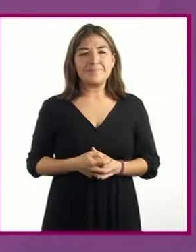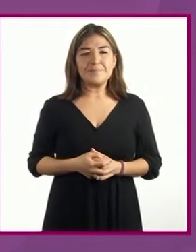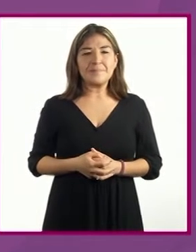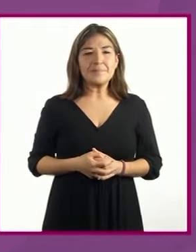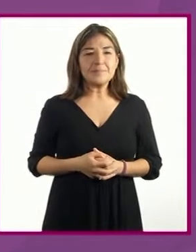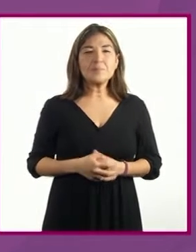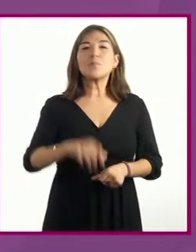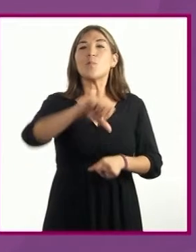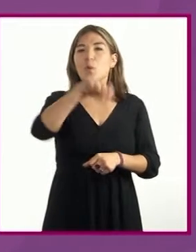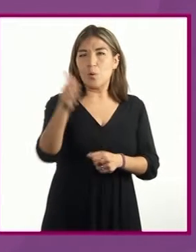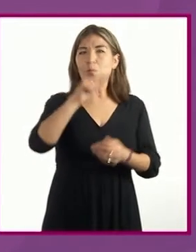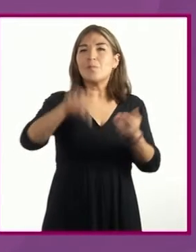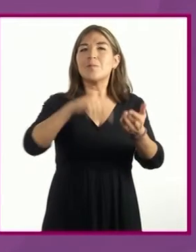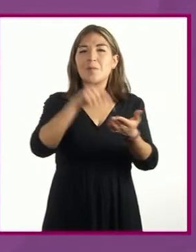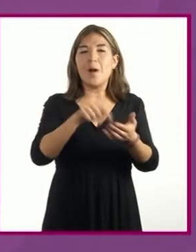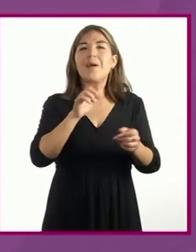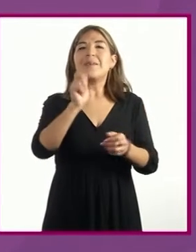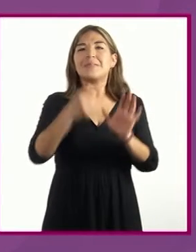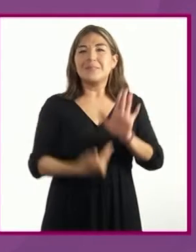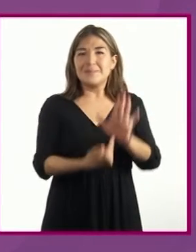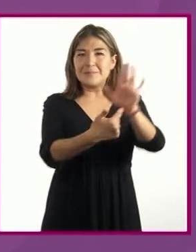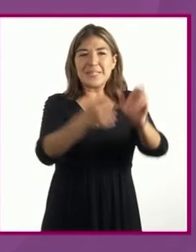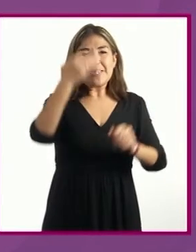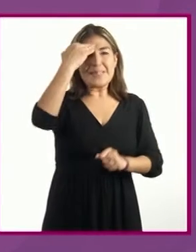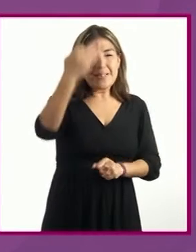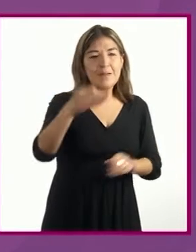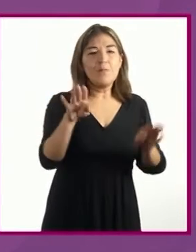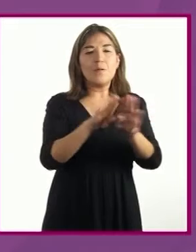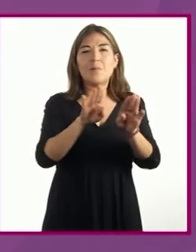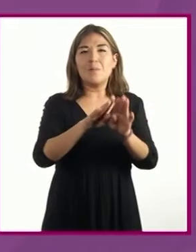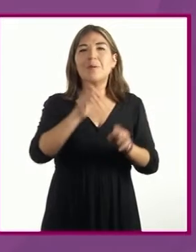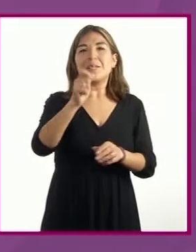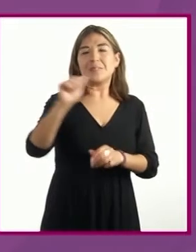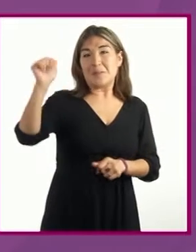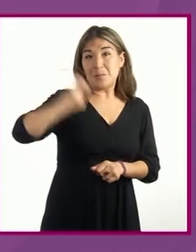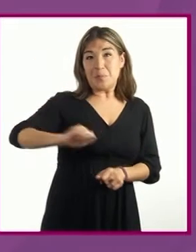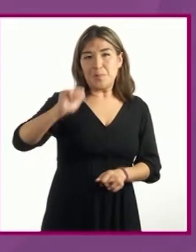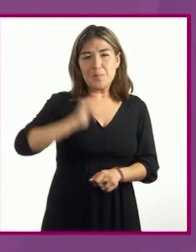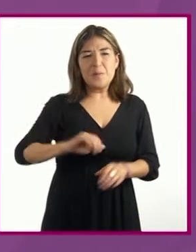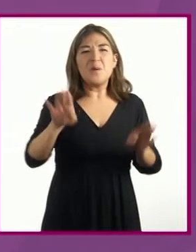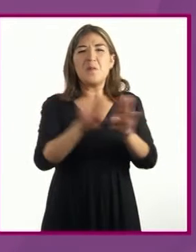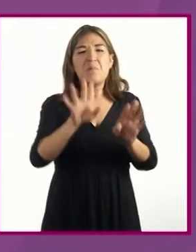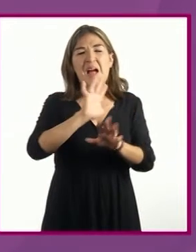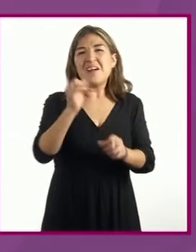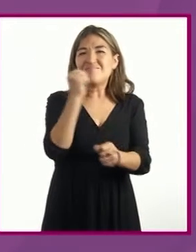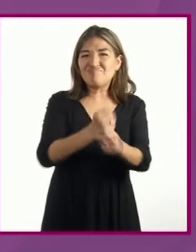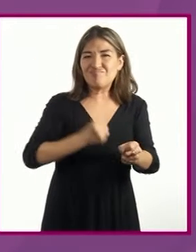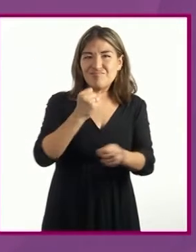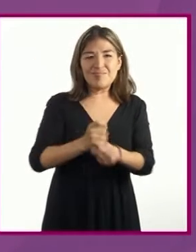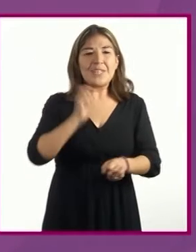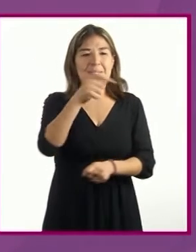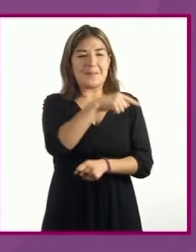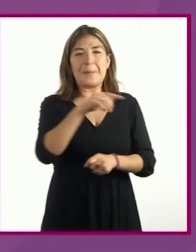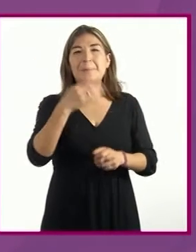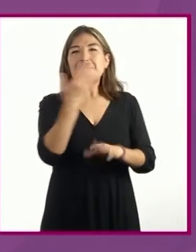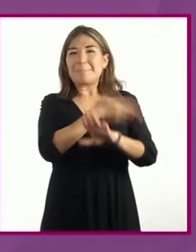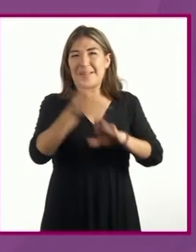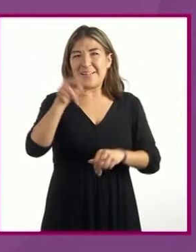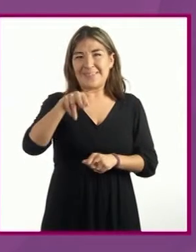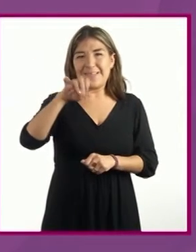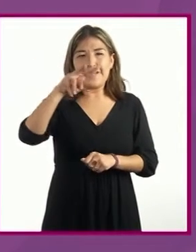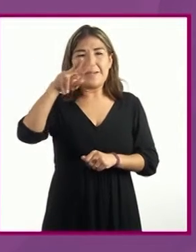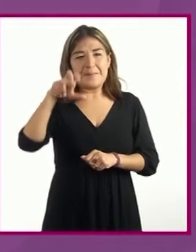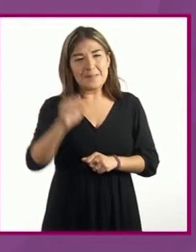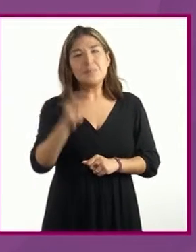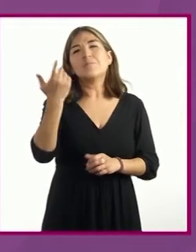Otros espacios reflejan una época o un contexto antiguo y desgastado, como en Blancanieves o